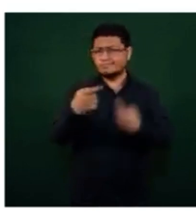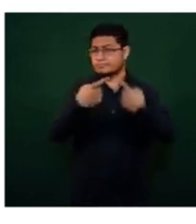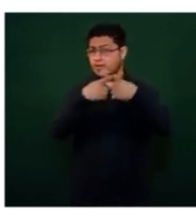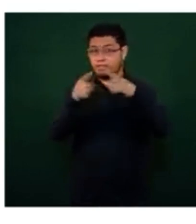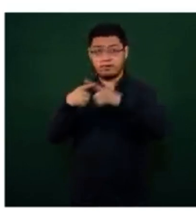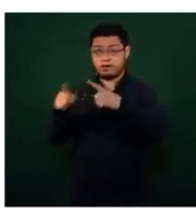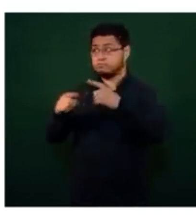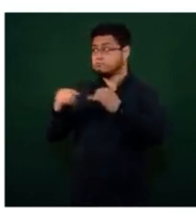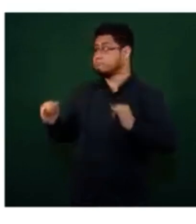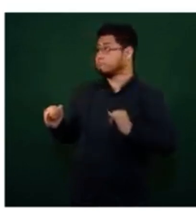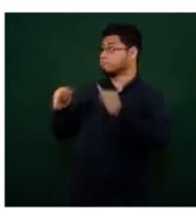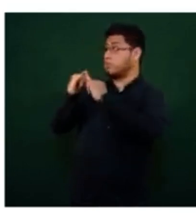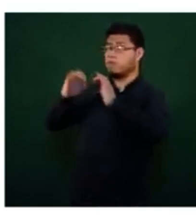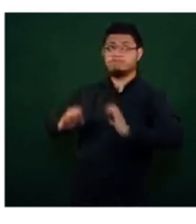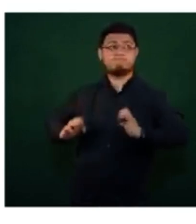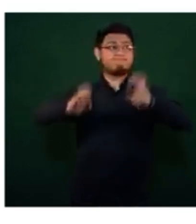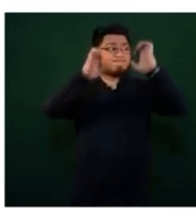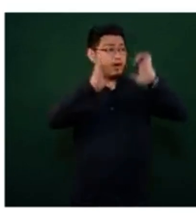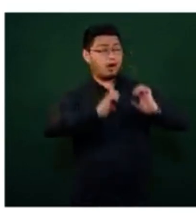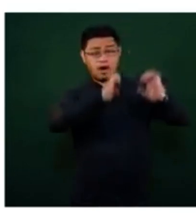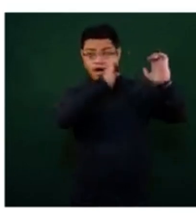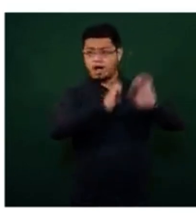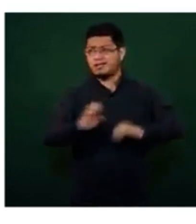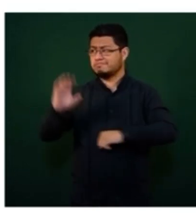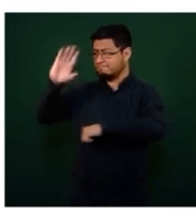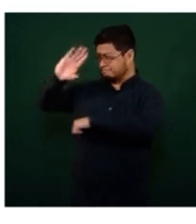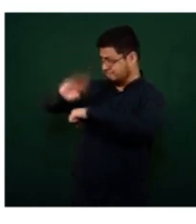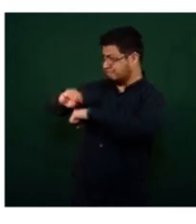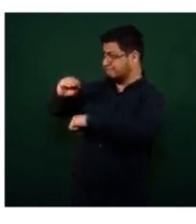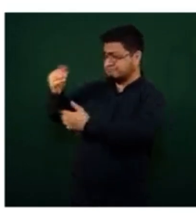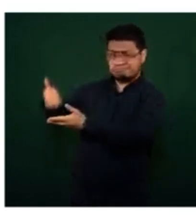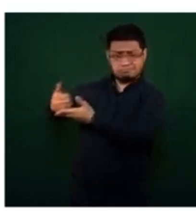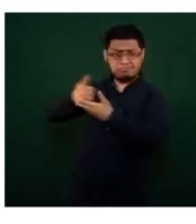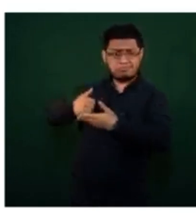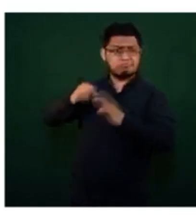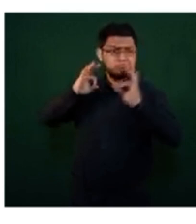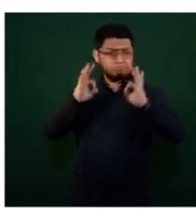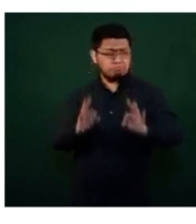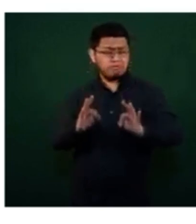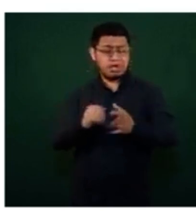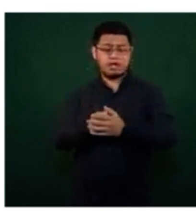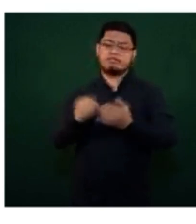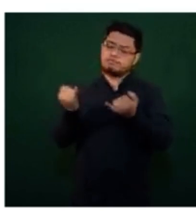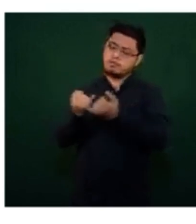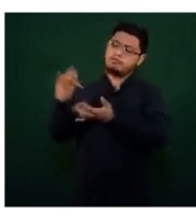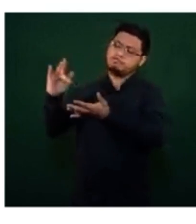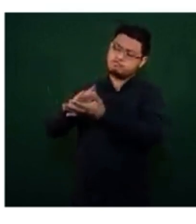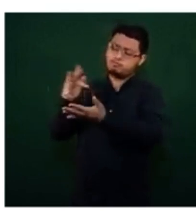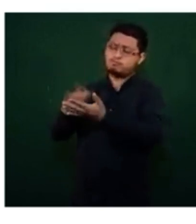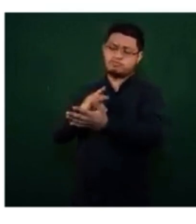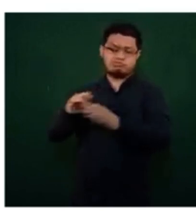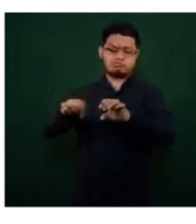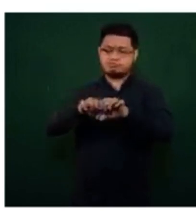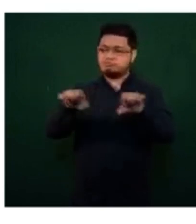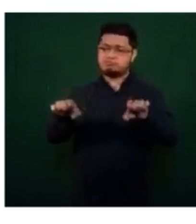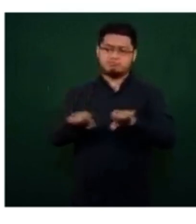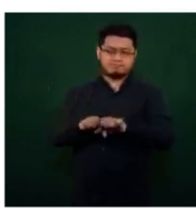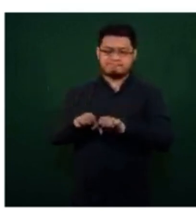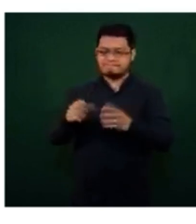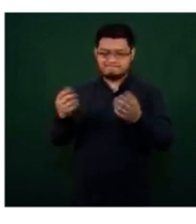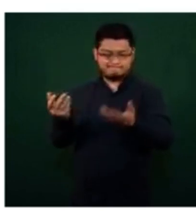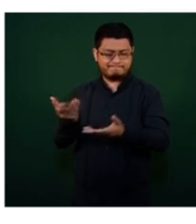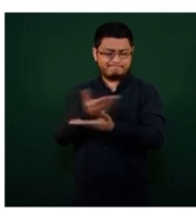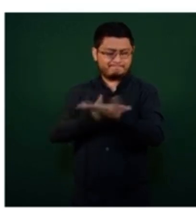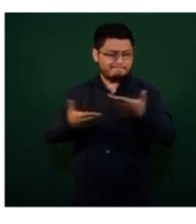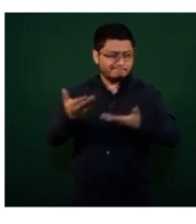instalaciones del Estado mexicano y también con la generosa contribución de los sectores social y privado. Más de